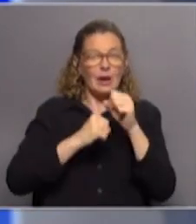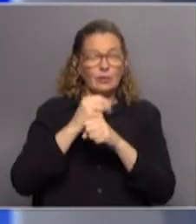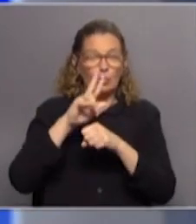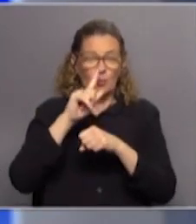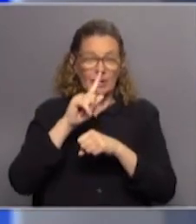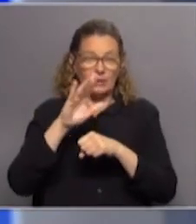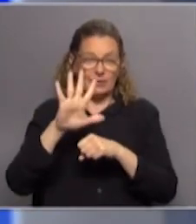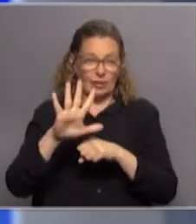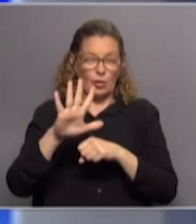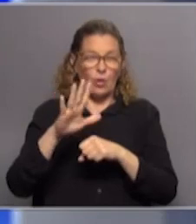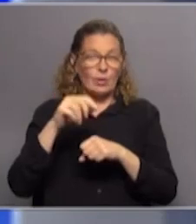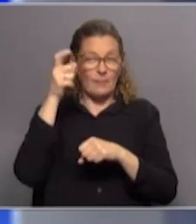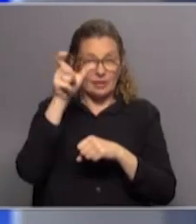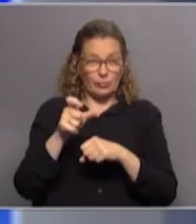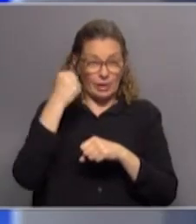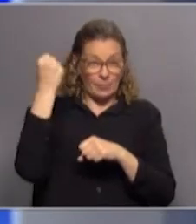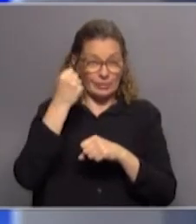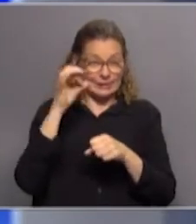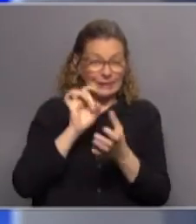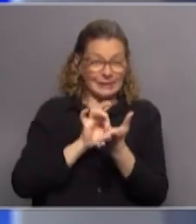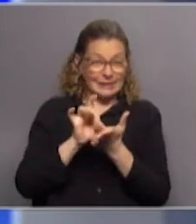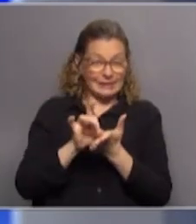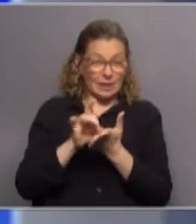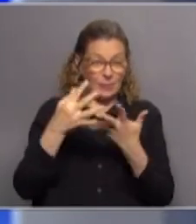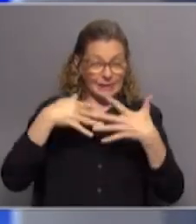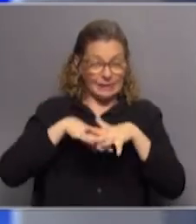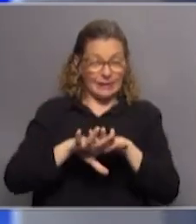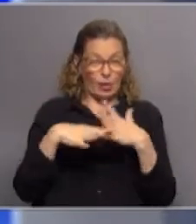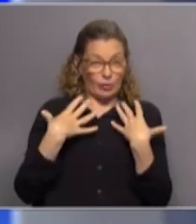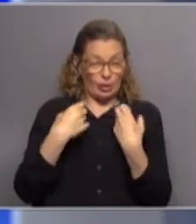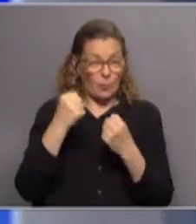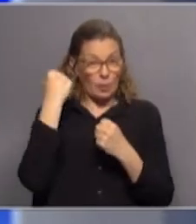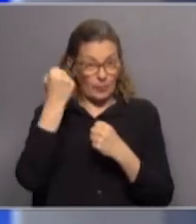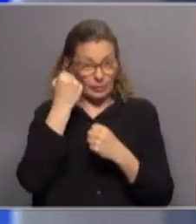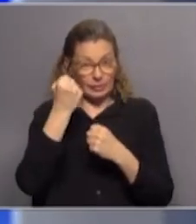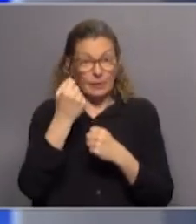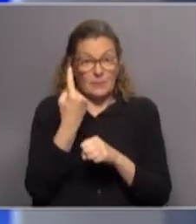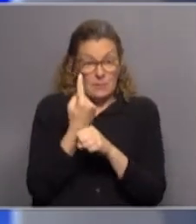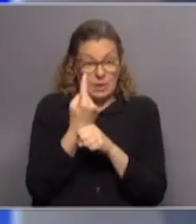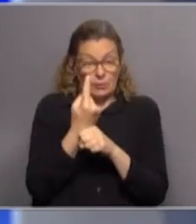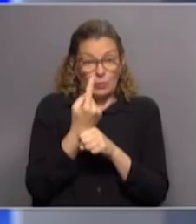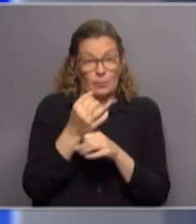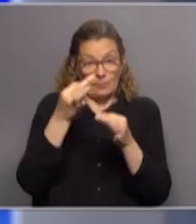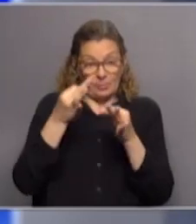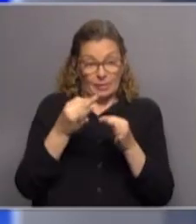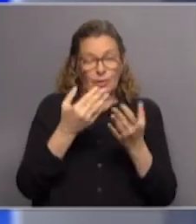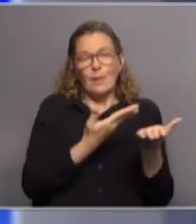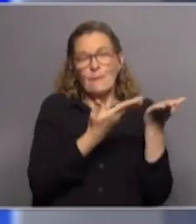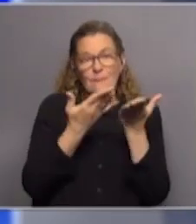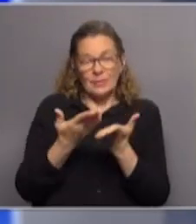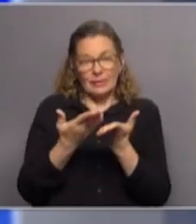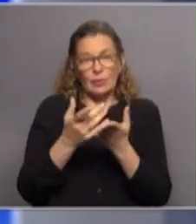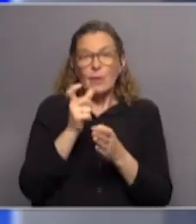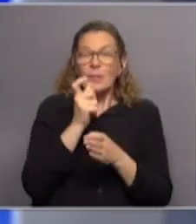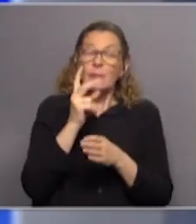adelante una persona clave en el diseño del actual Sistema Nacional Integrado de Salud. Y en este primer bloque nos parece de justicia empezar con la